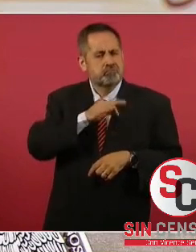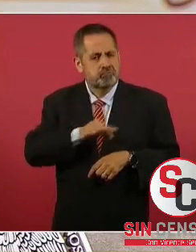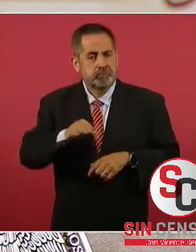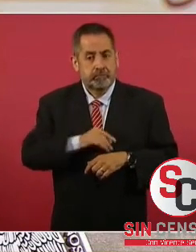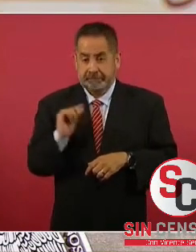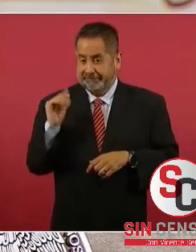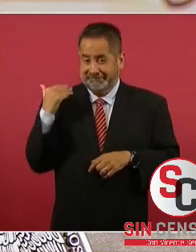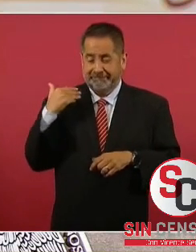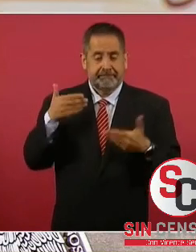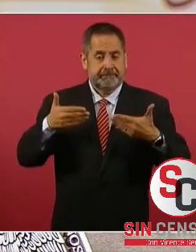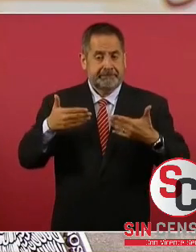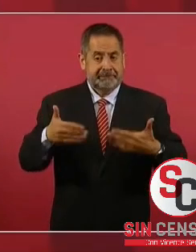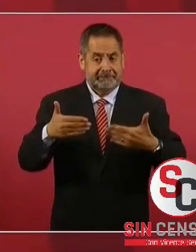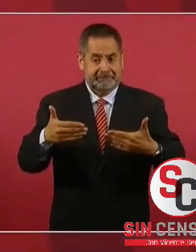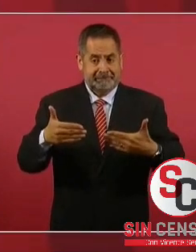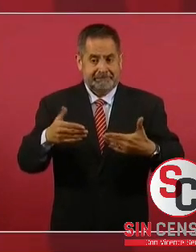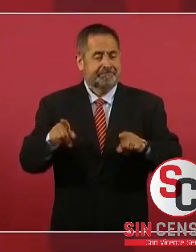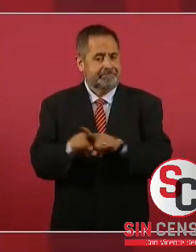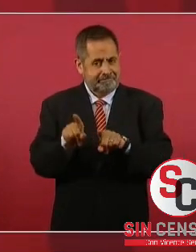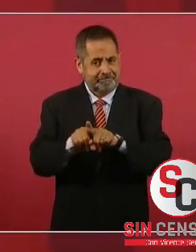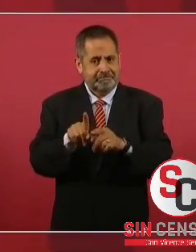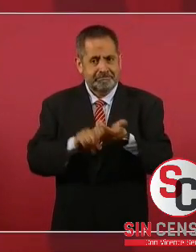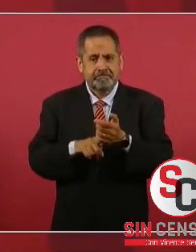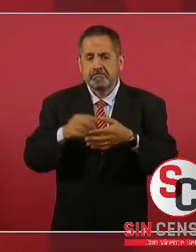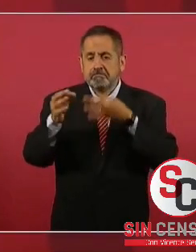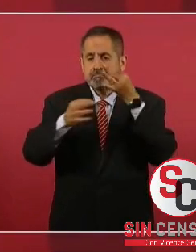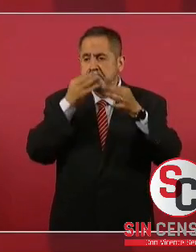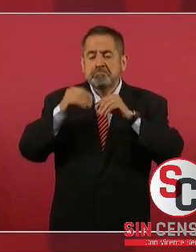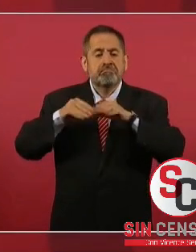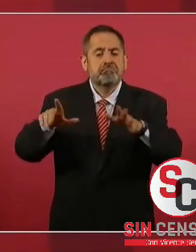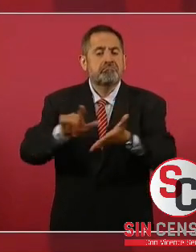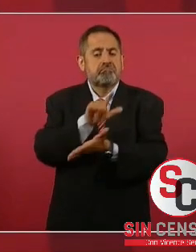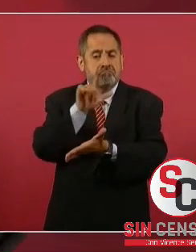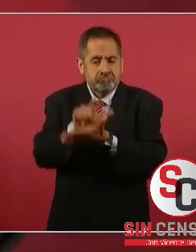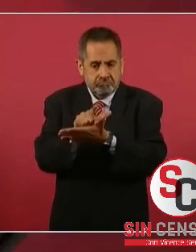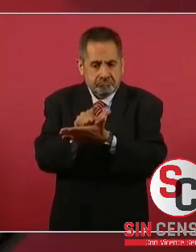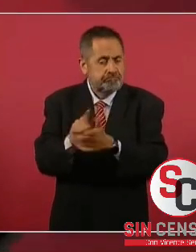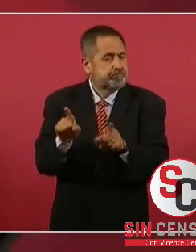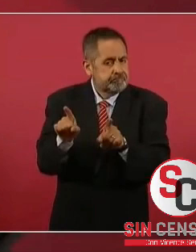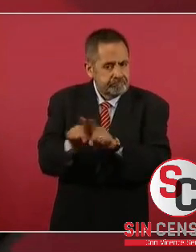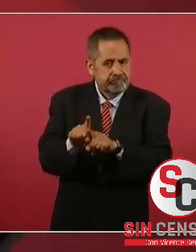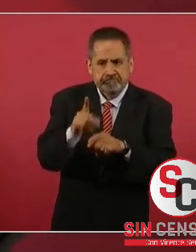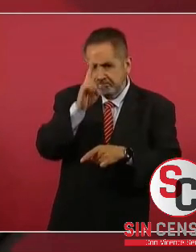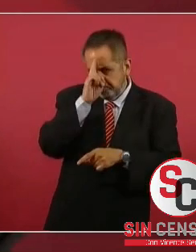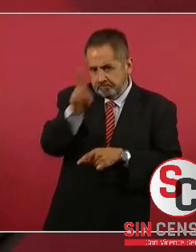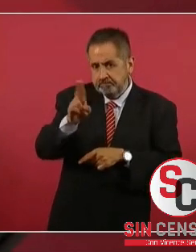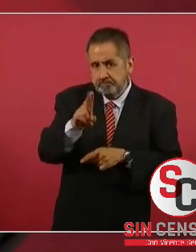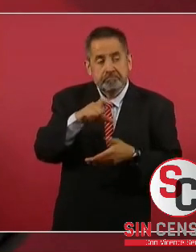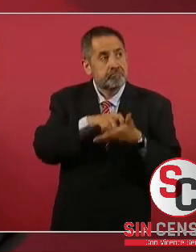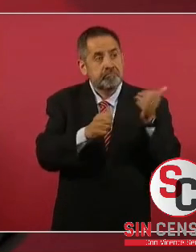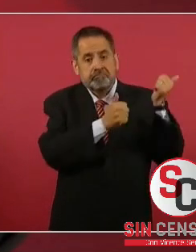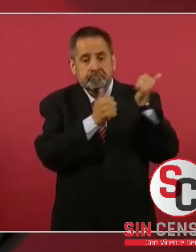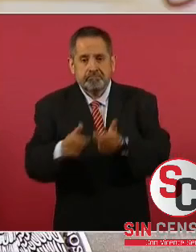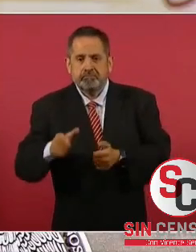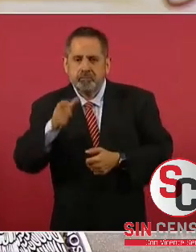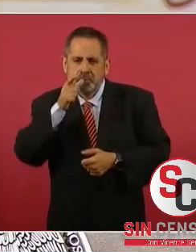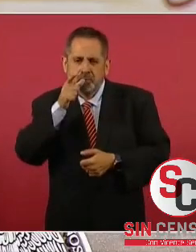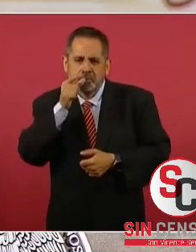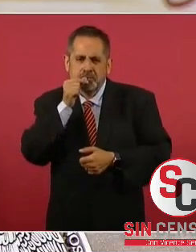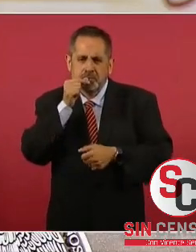Panamá acaba de promulgar la ley correspondiente que prohíbe la importación de vapeadores,